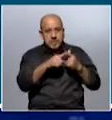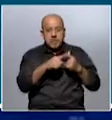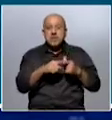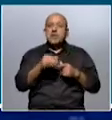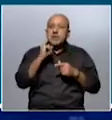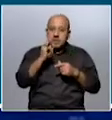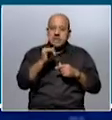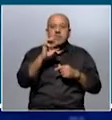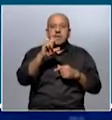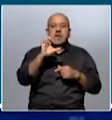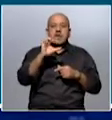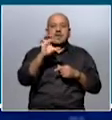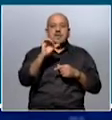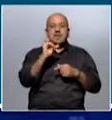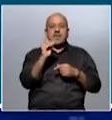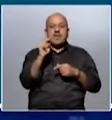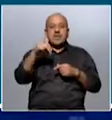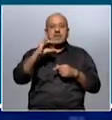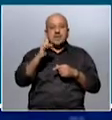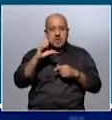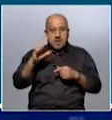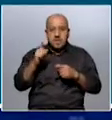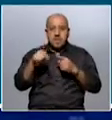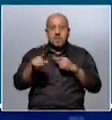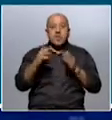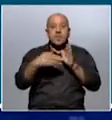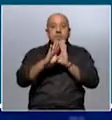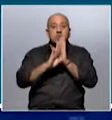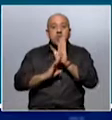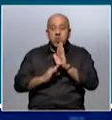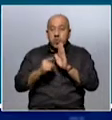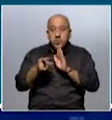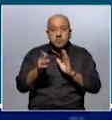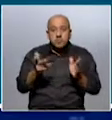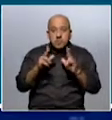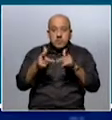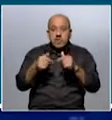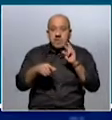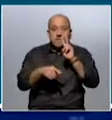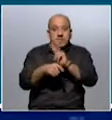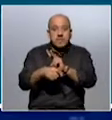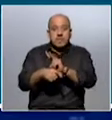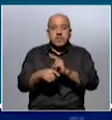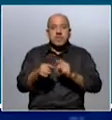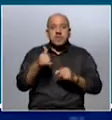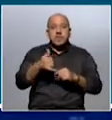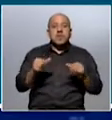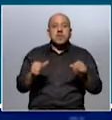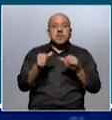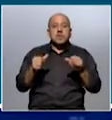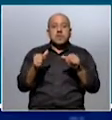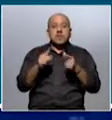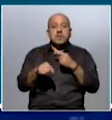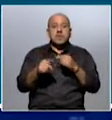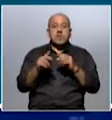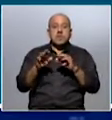Residenciales, los hogares, sí. Sí, sí. Y los protocolos, por ejemplo, dicen que las visitas se deben de hacer con determinados